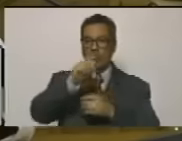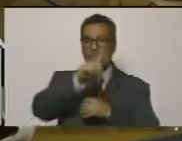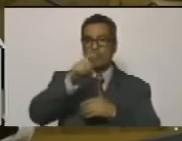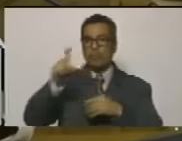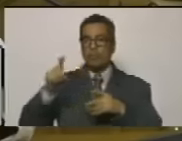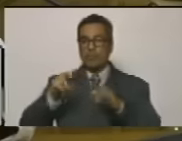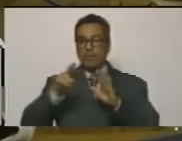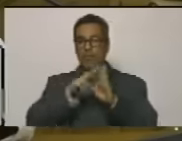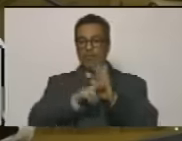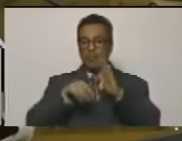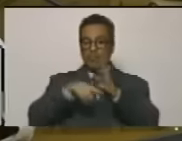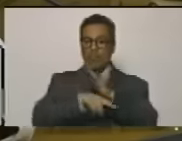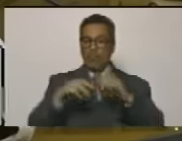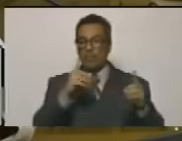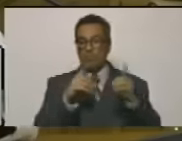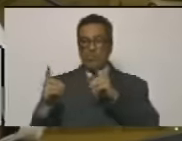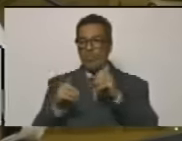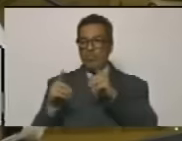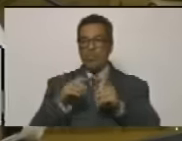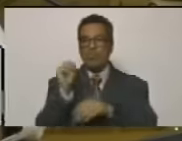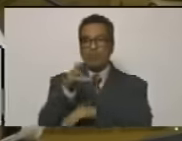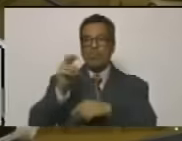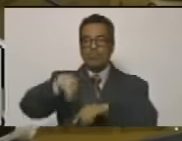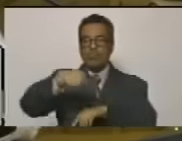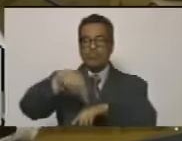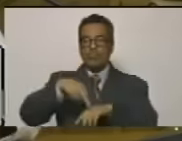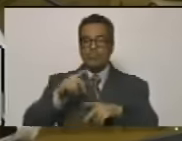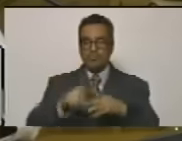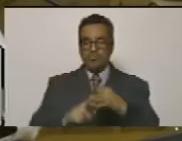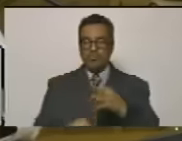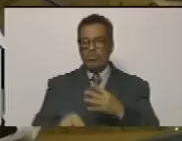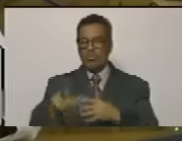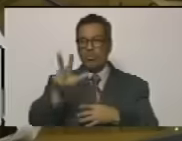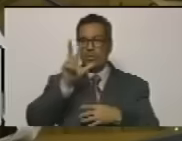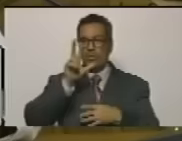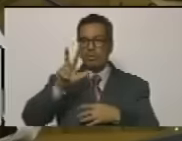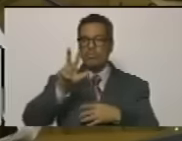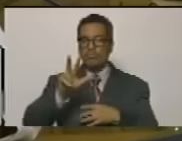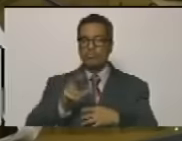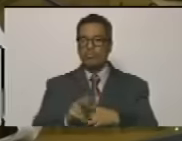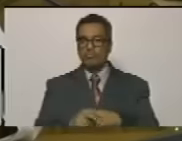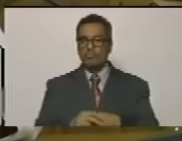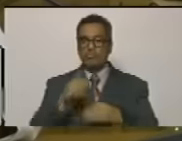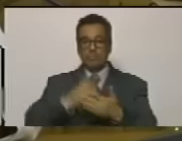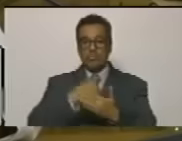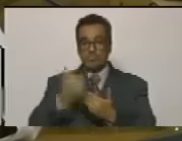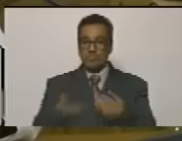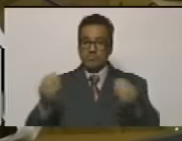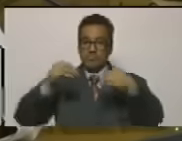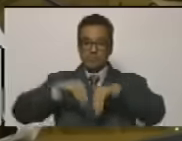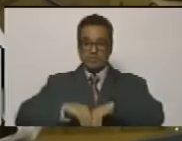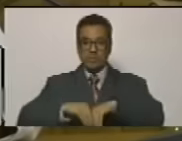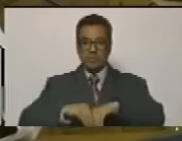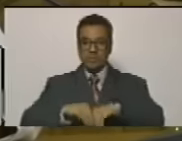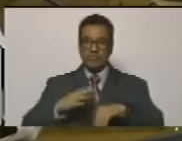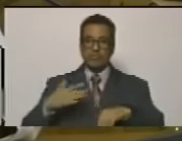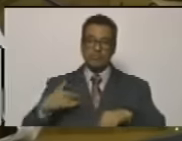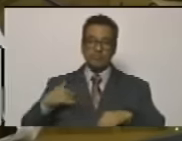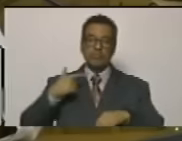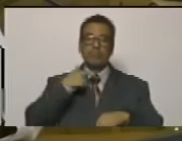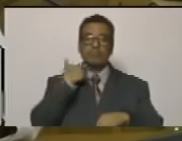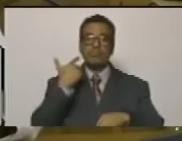once del reglamento interior y de debates de la Asamblea Nacional. Punto número tres. Proyecto de acuerdo por el sensible